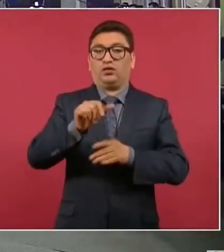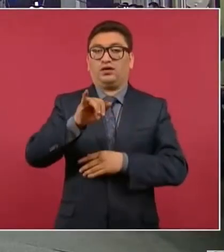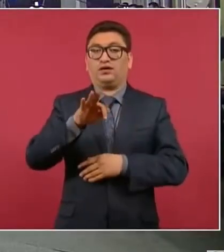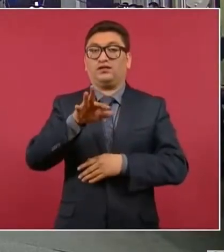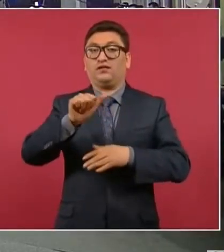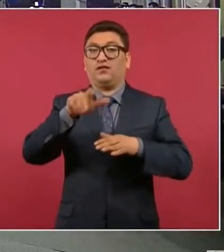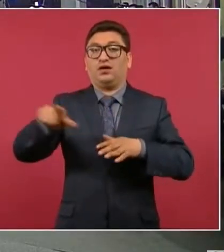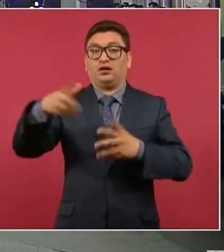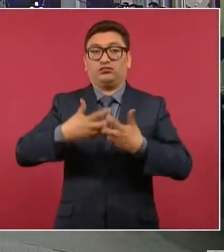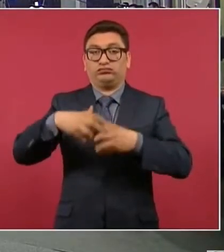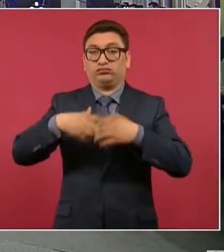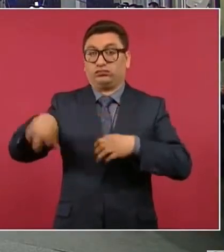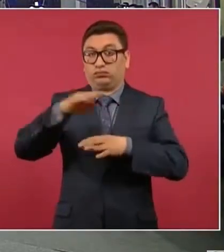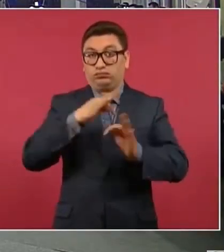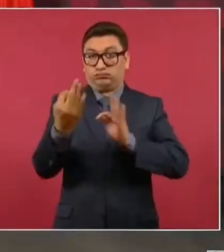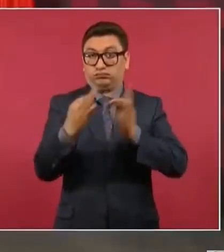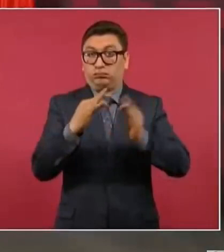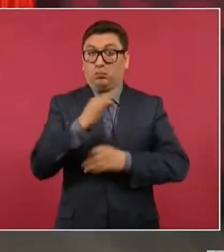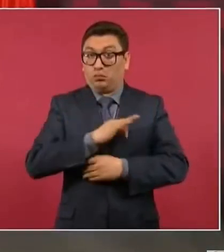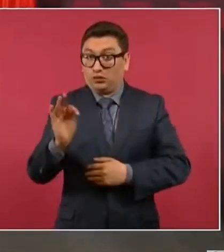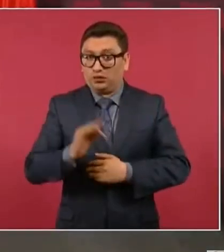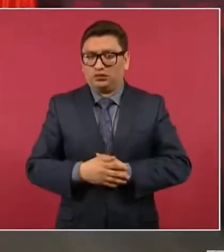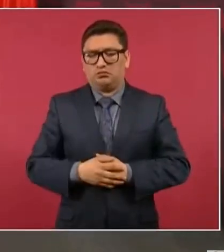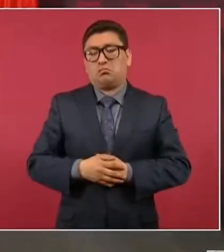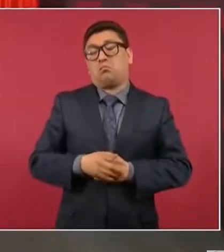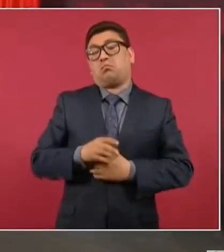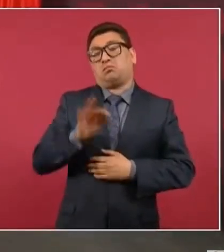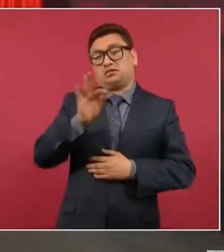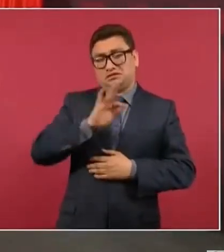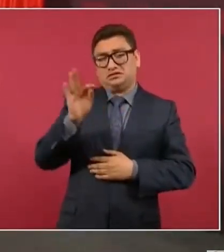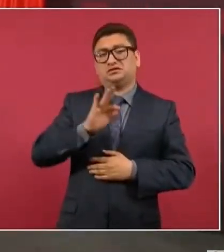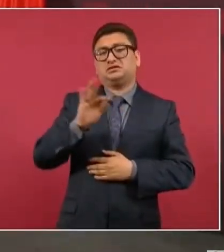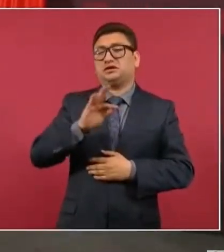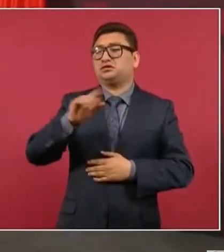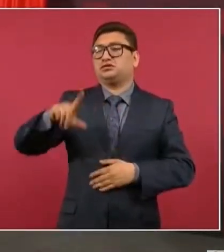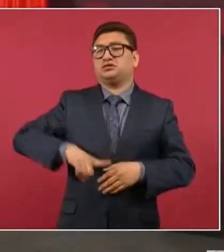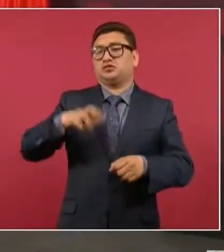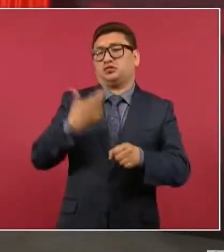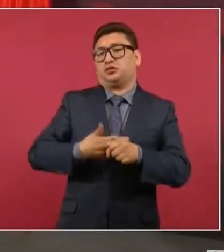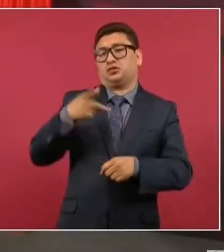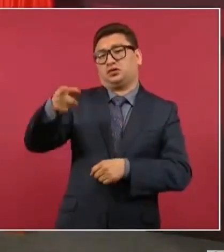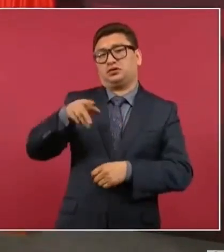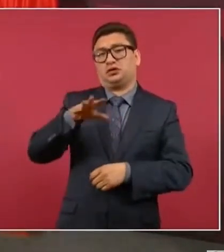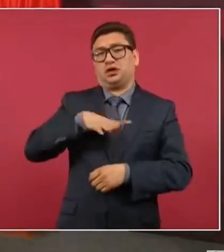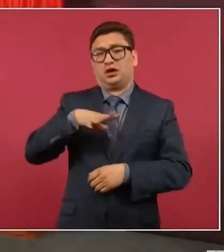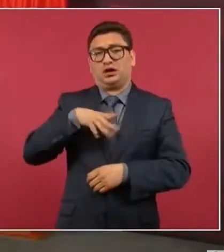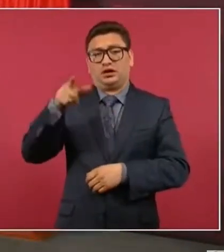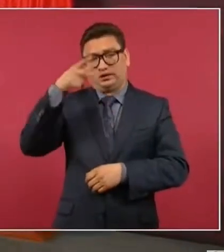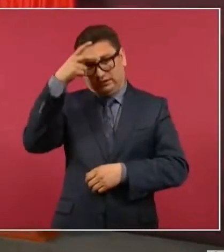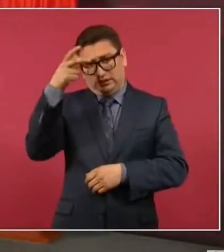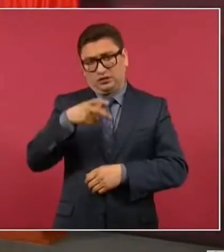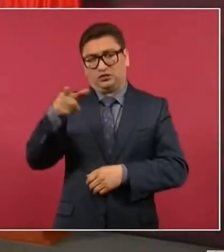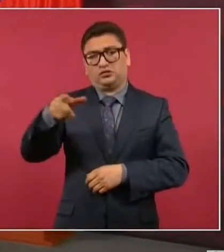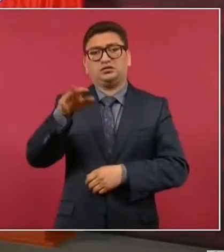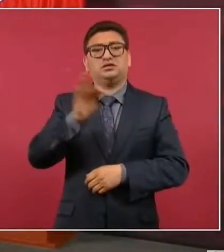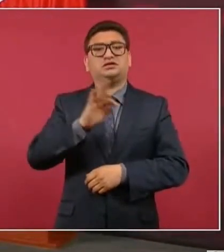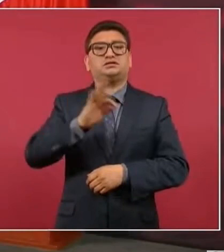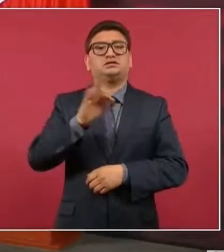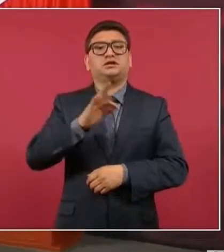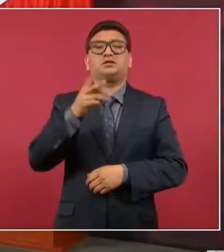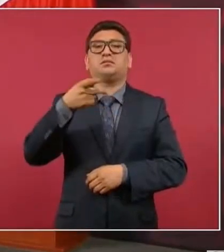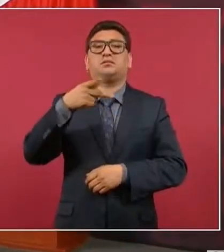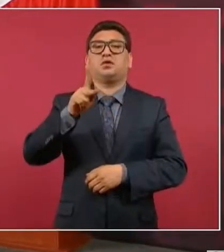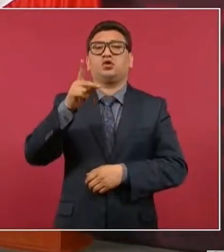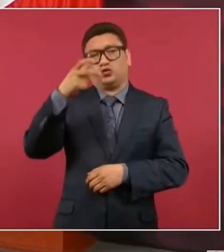para esta planta en particular? ¿Podría ser una opción? Aquí está el gobernador de Hidalgo, pero no solo